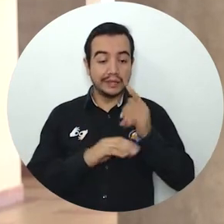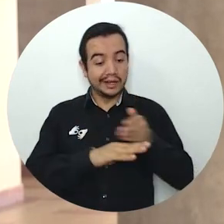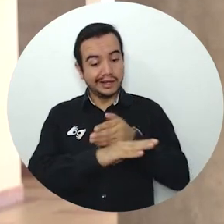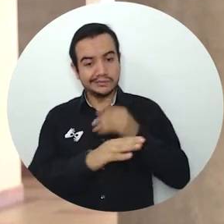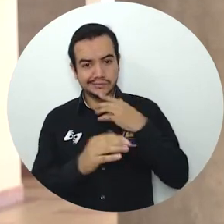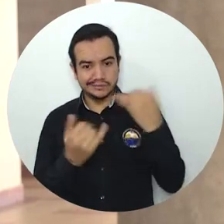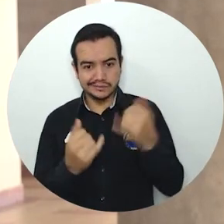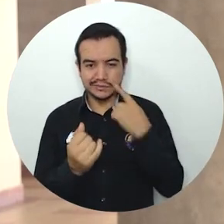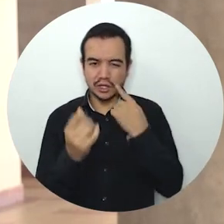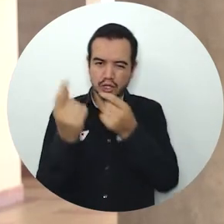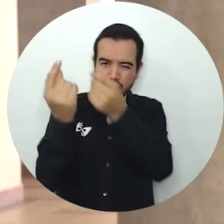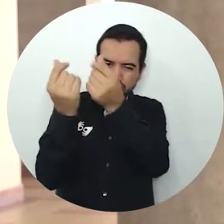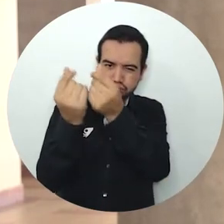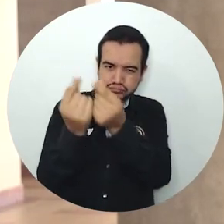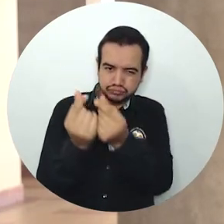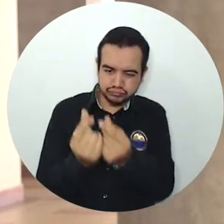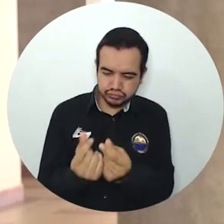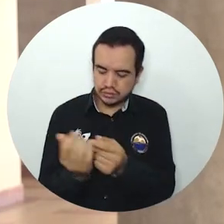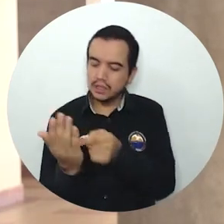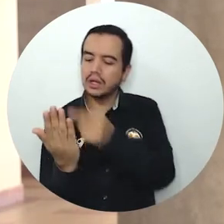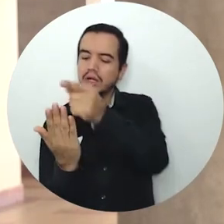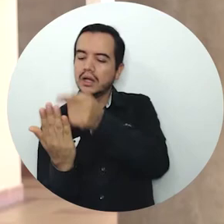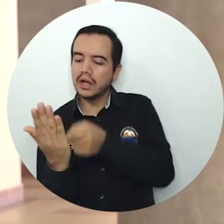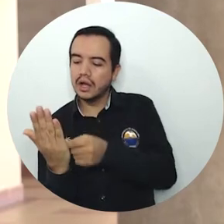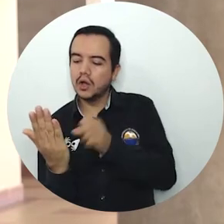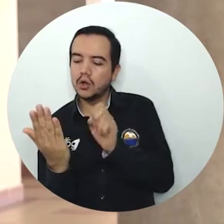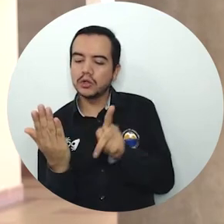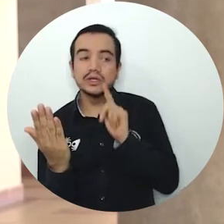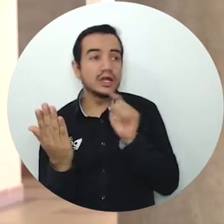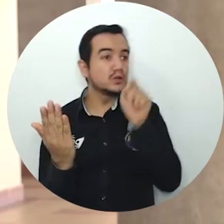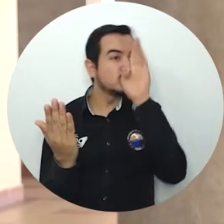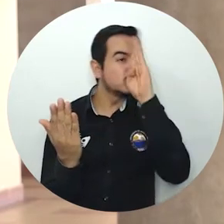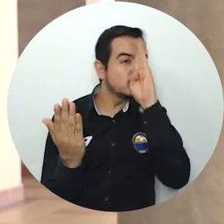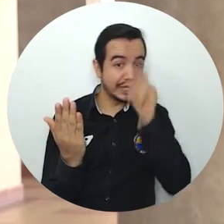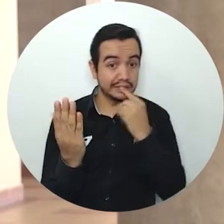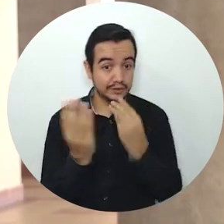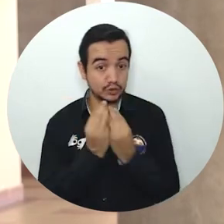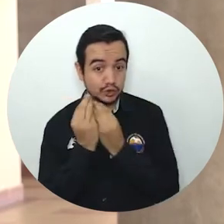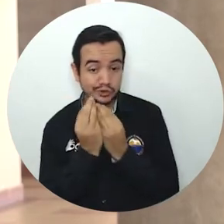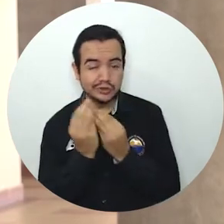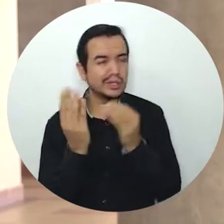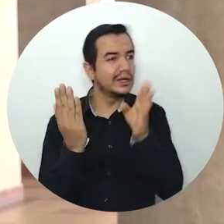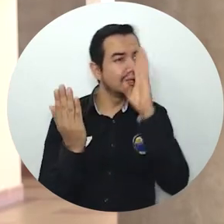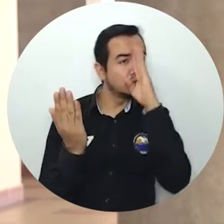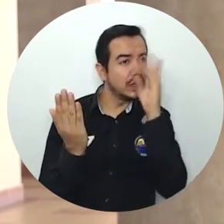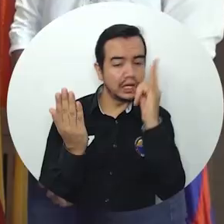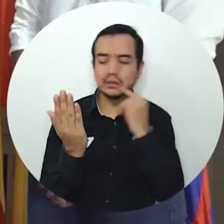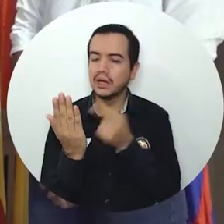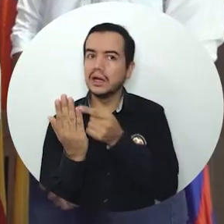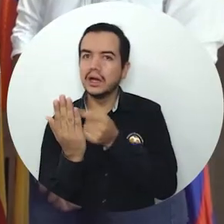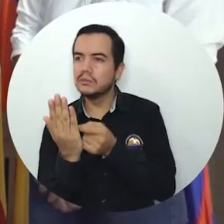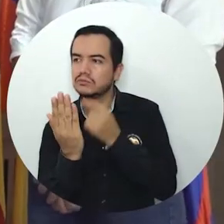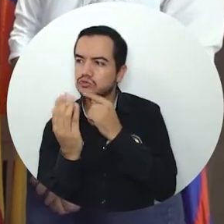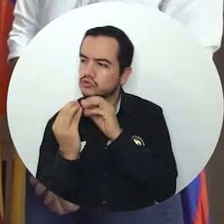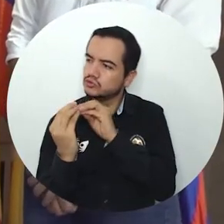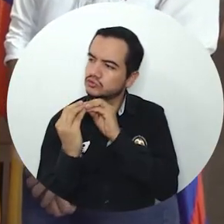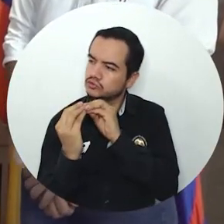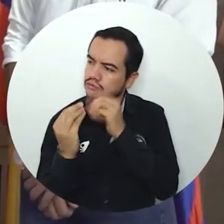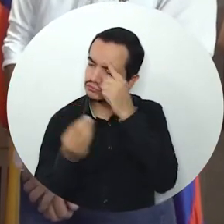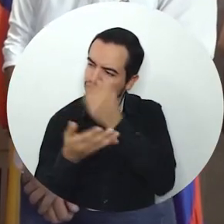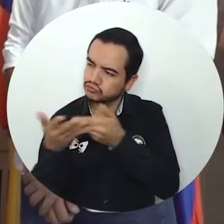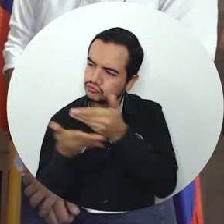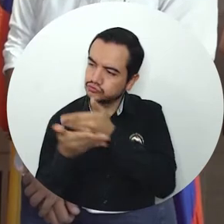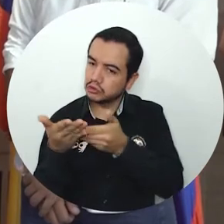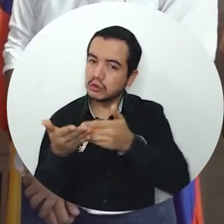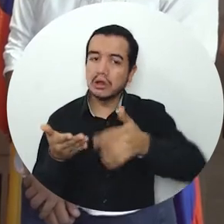poder estudiarlo, sacamos varias inquietudes que pudieron ser resueltas en el Consejo Superior, pero realmente creo